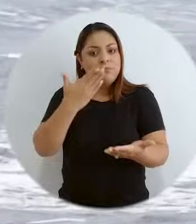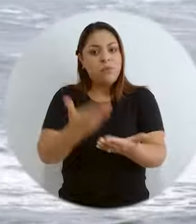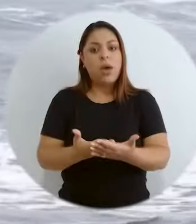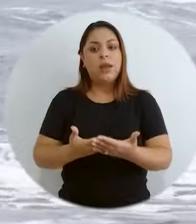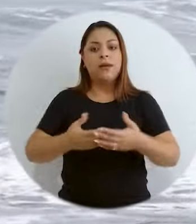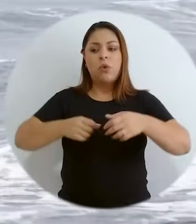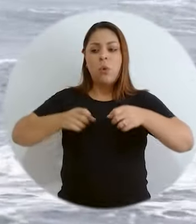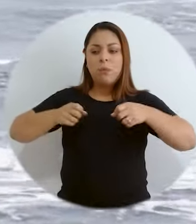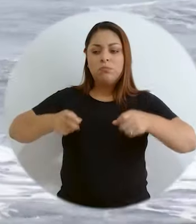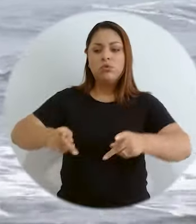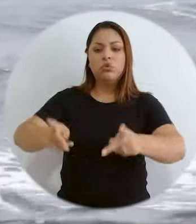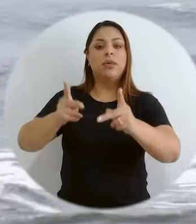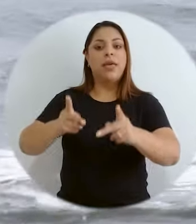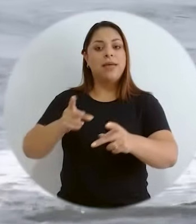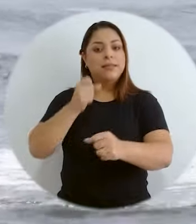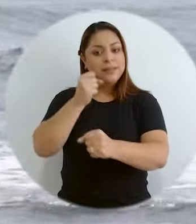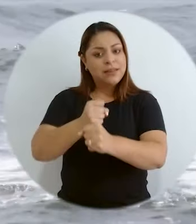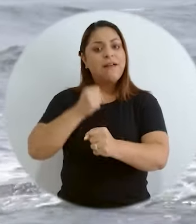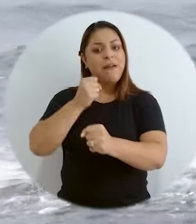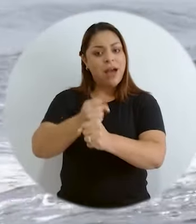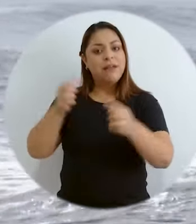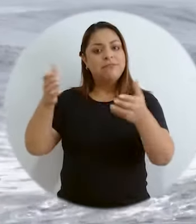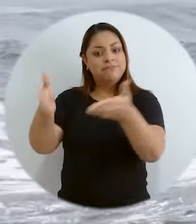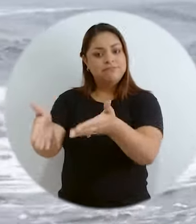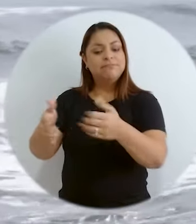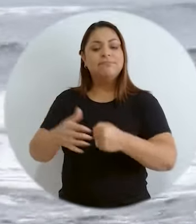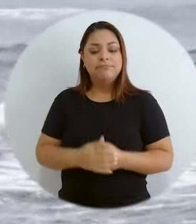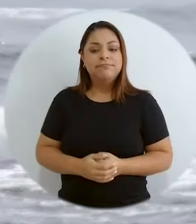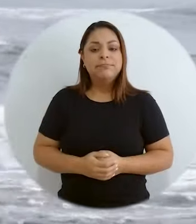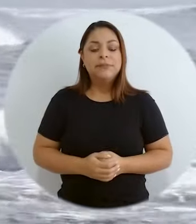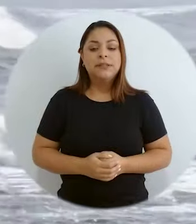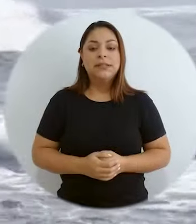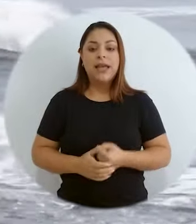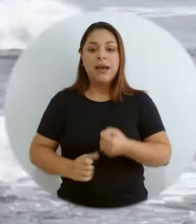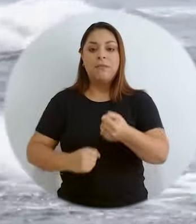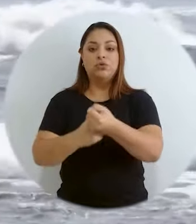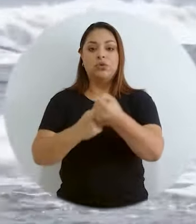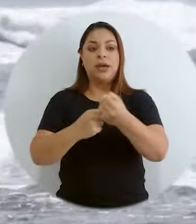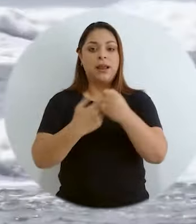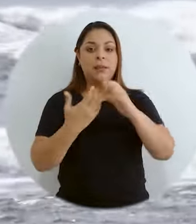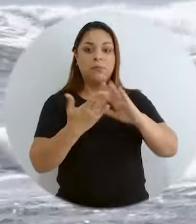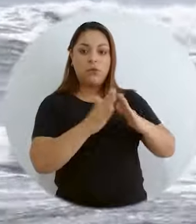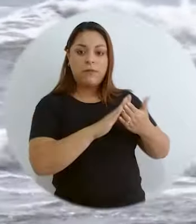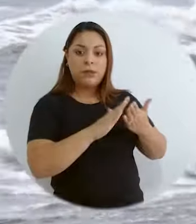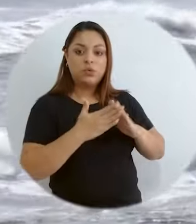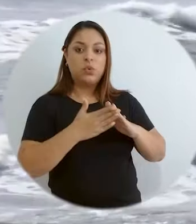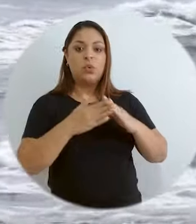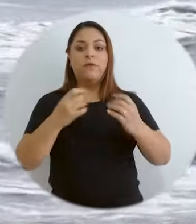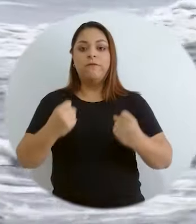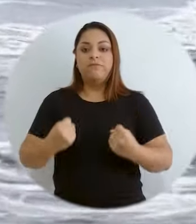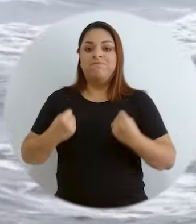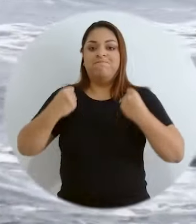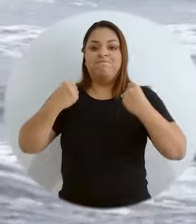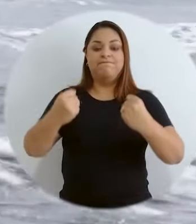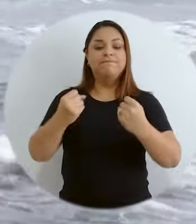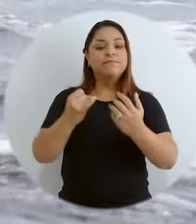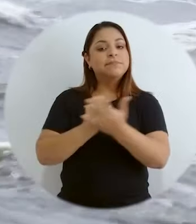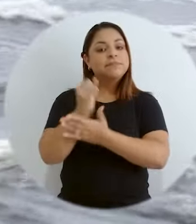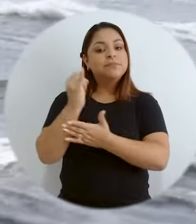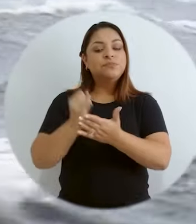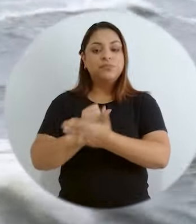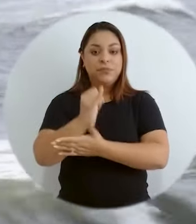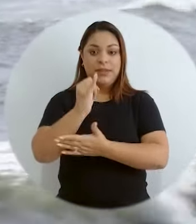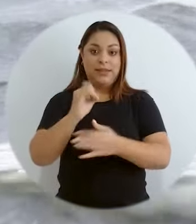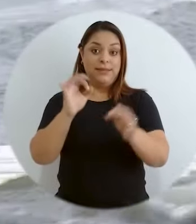pero tenemos una gran posibilidad de realizar cosas y trabajar con nuestra población es fundamental,